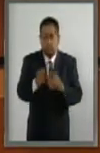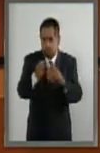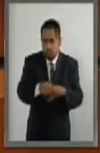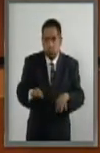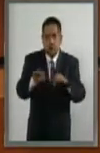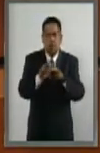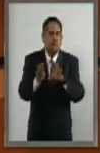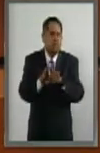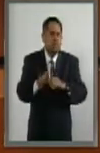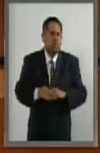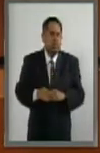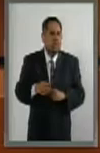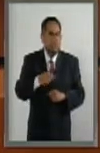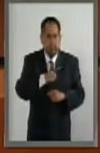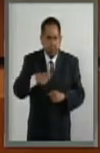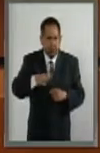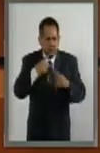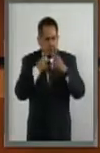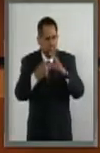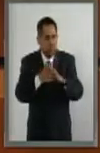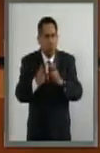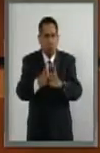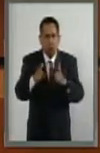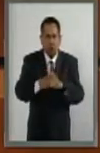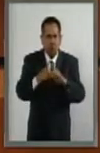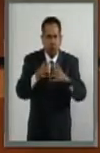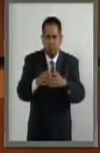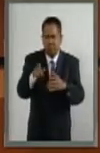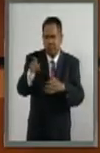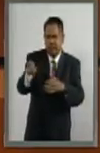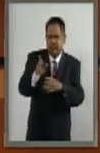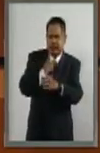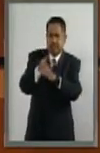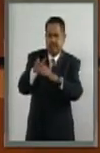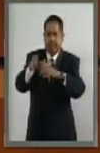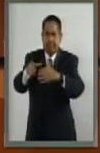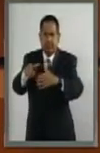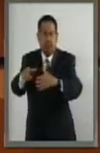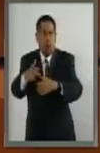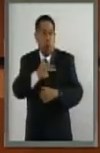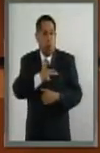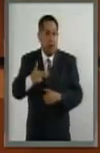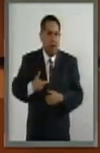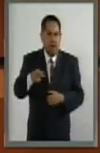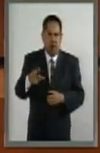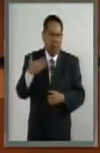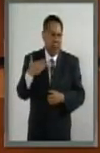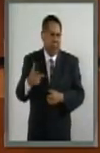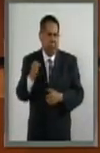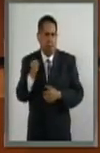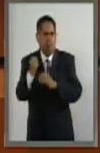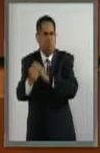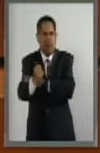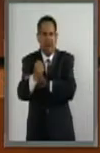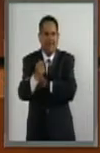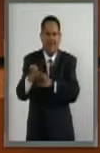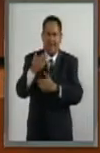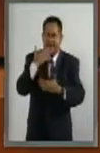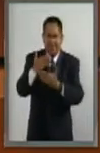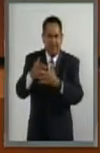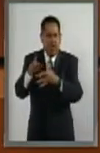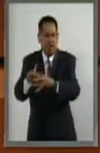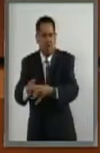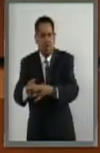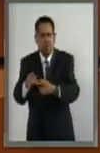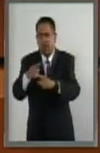importante, hay que resaltar al grupo vicegrado, del que, por supuesto, Hungría tiene una relevancia fundamental y que está